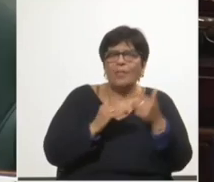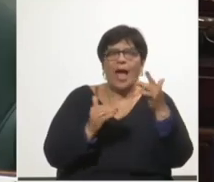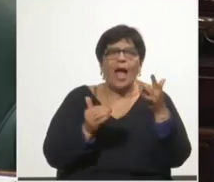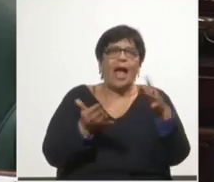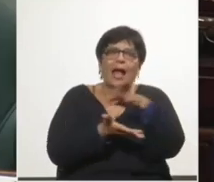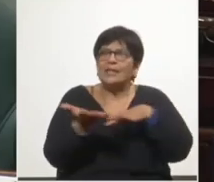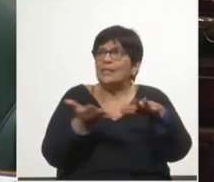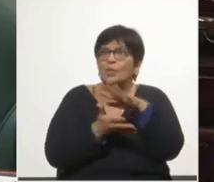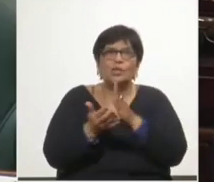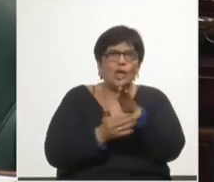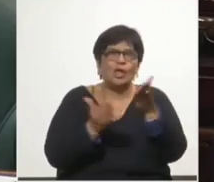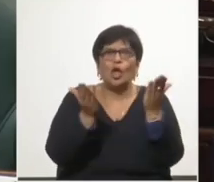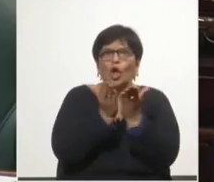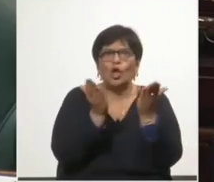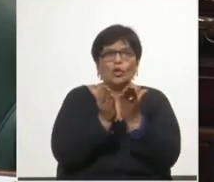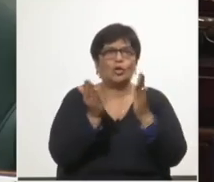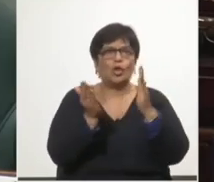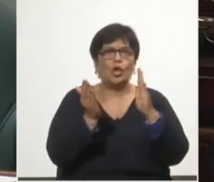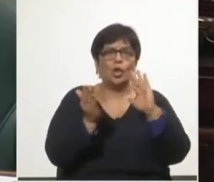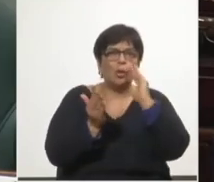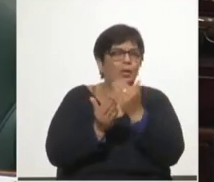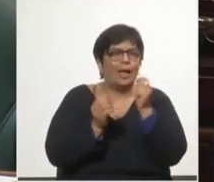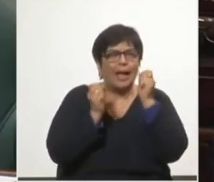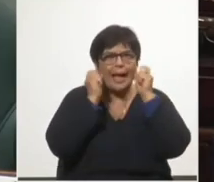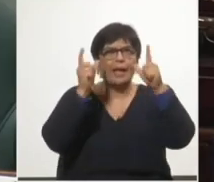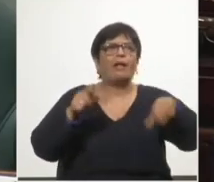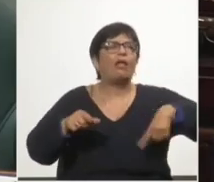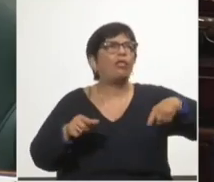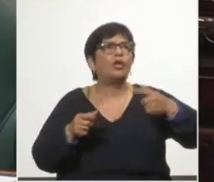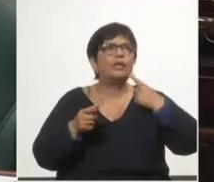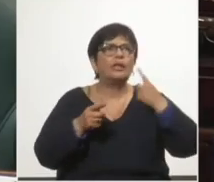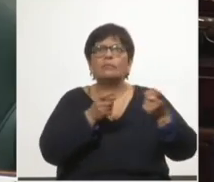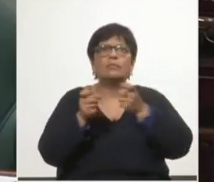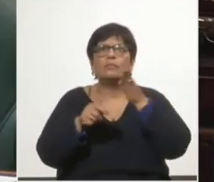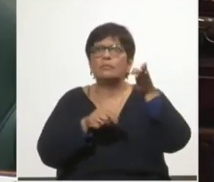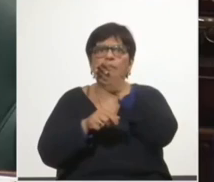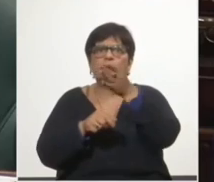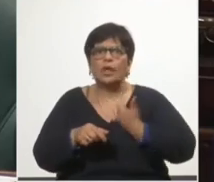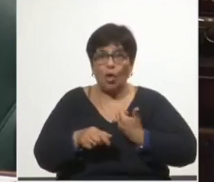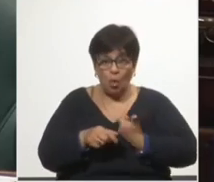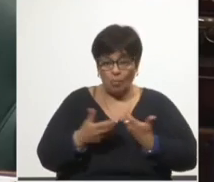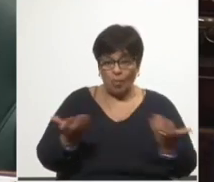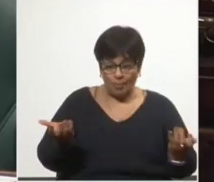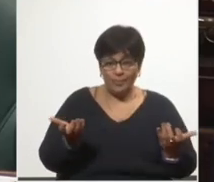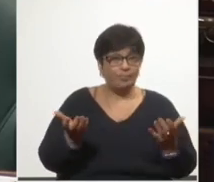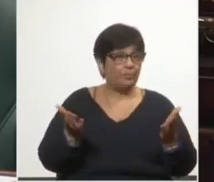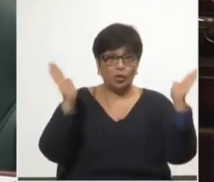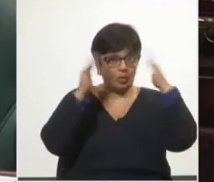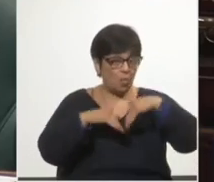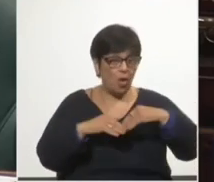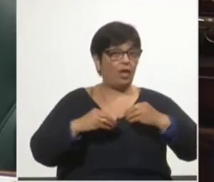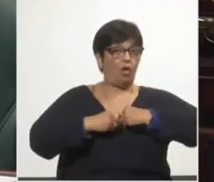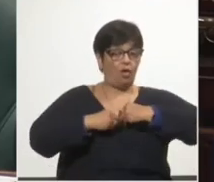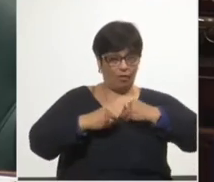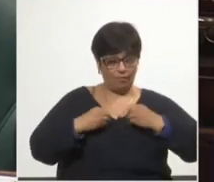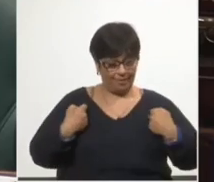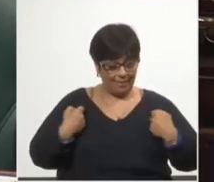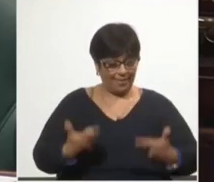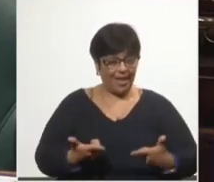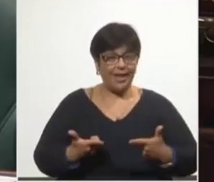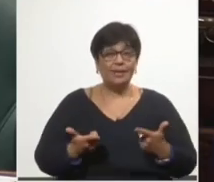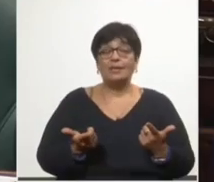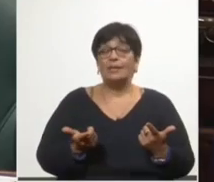es imposible colocar nuestras capacidades en la frontera del conocimiento. No hay apuesta alguna a